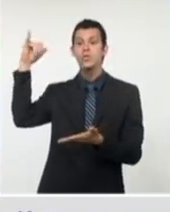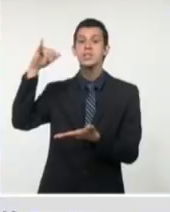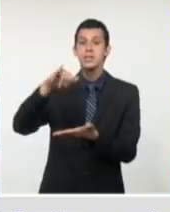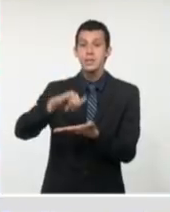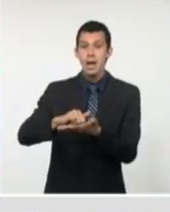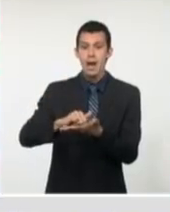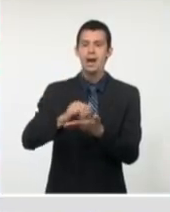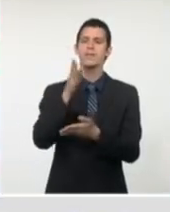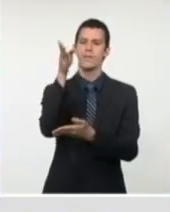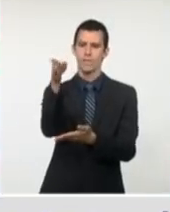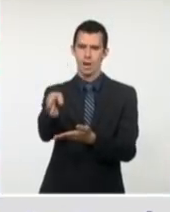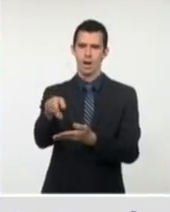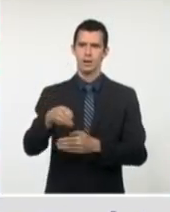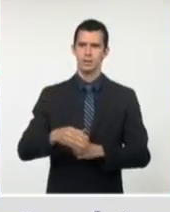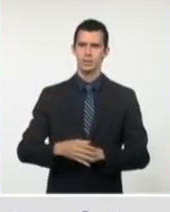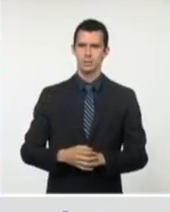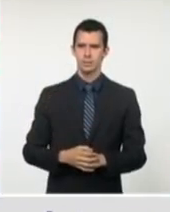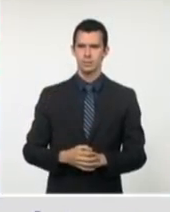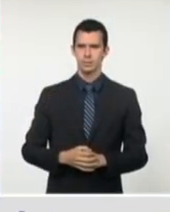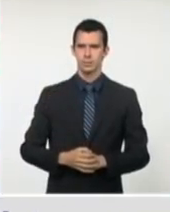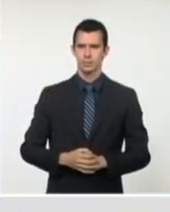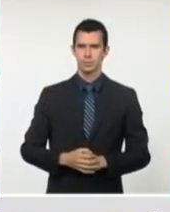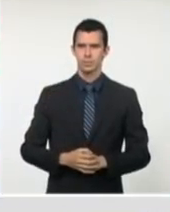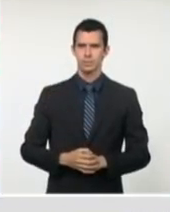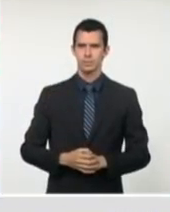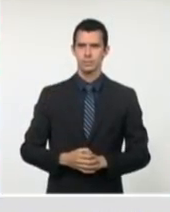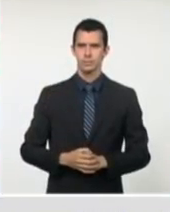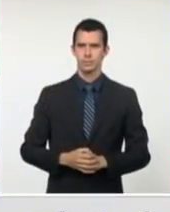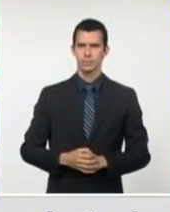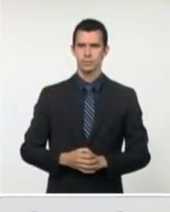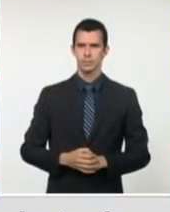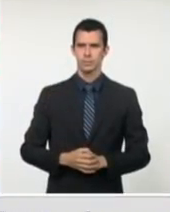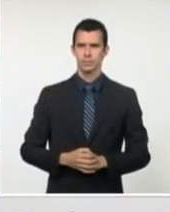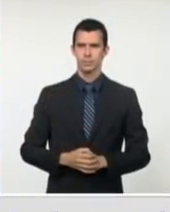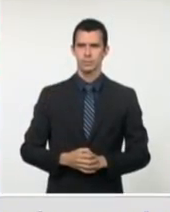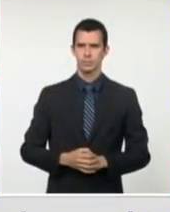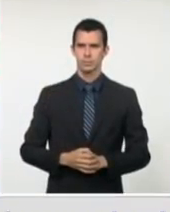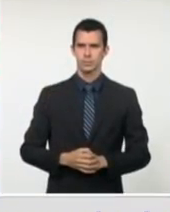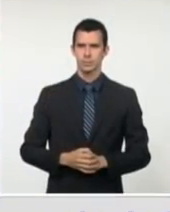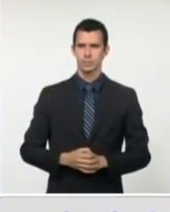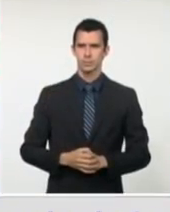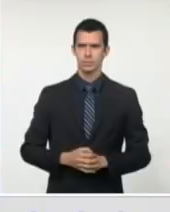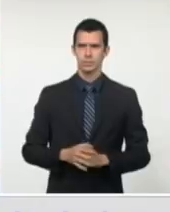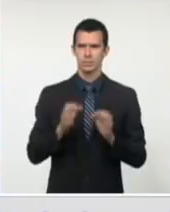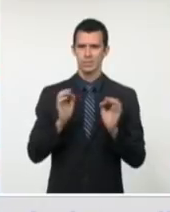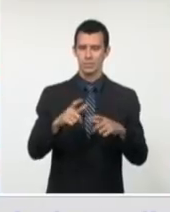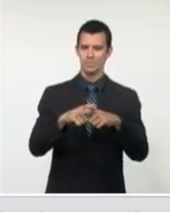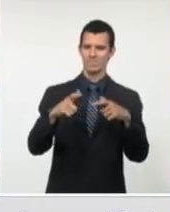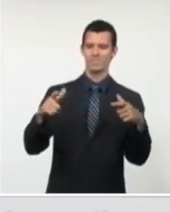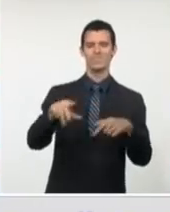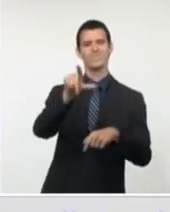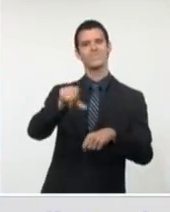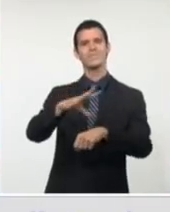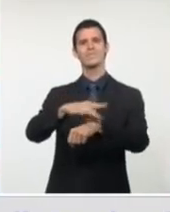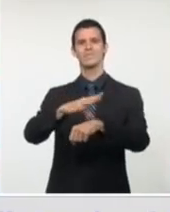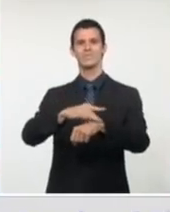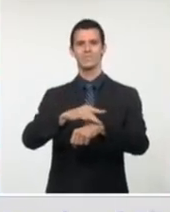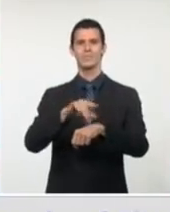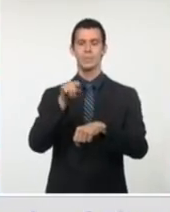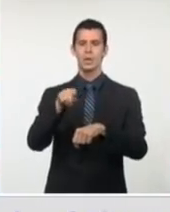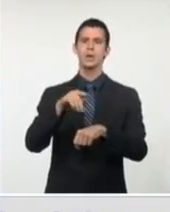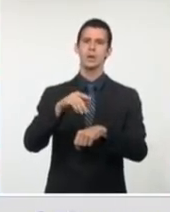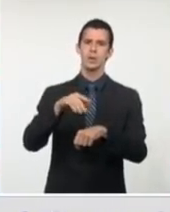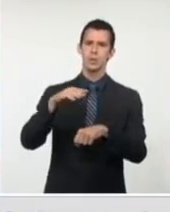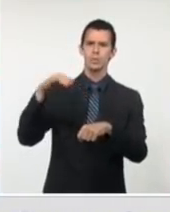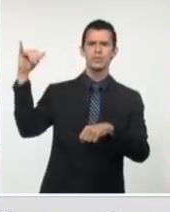epidemiológico que representan los casos reportados de viajeros cubanos, y dada la aparición de personas enfermas en la